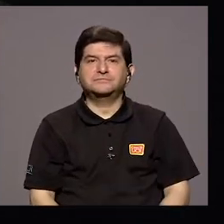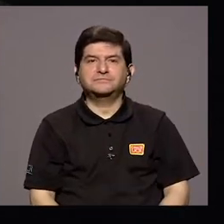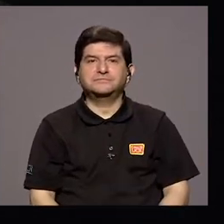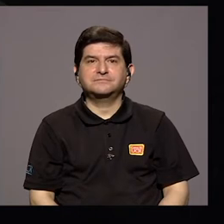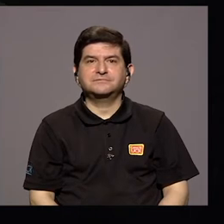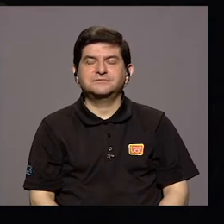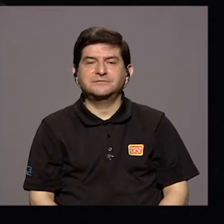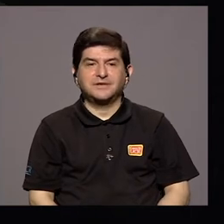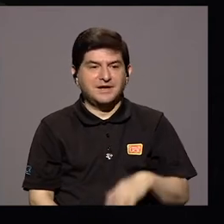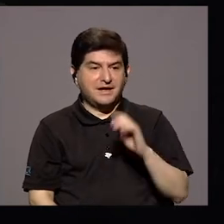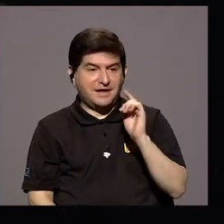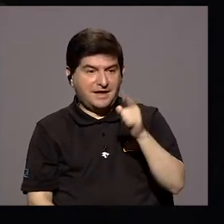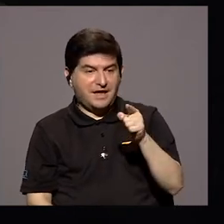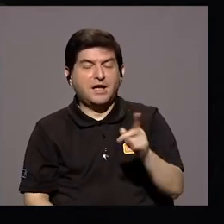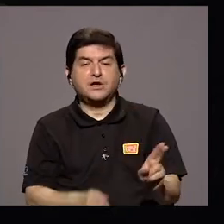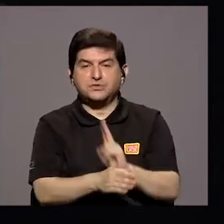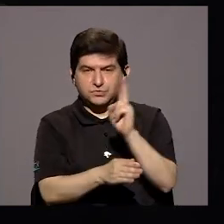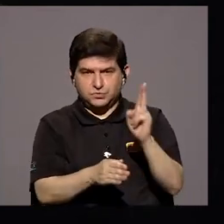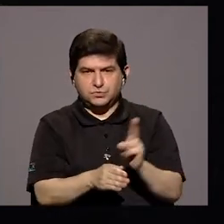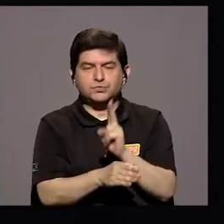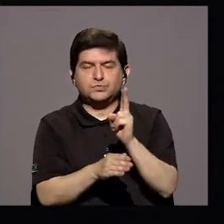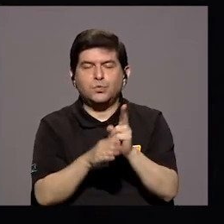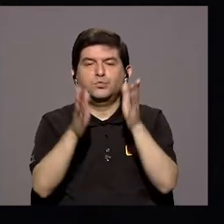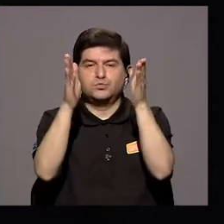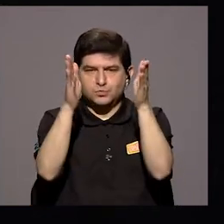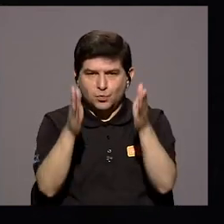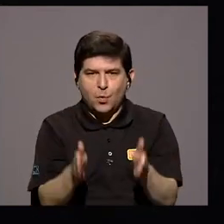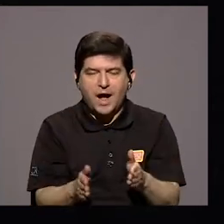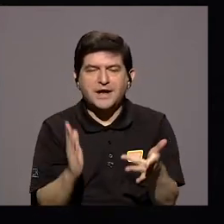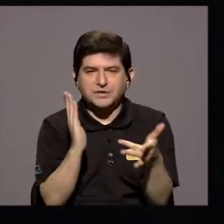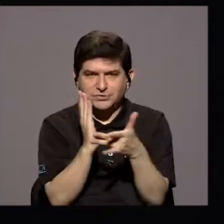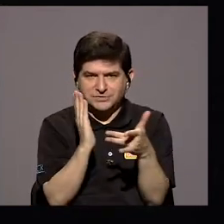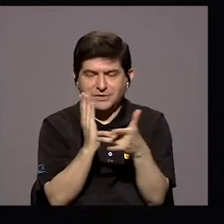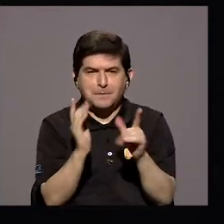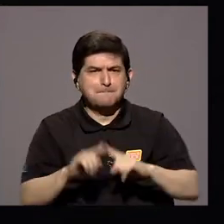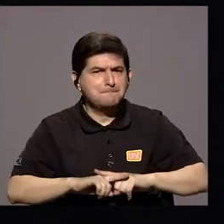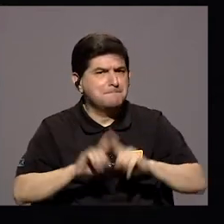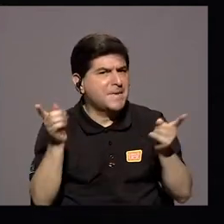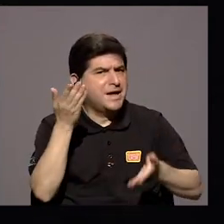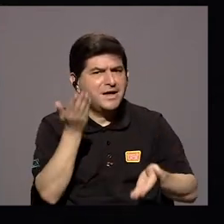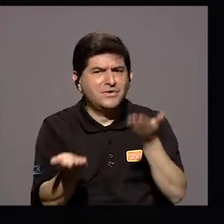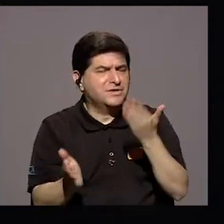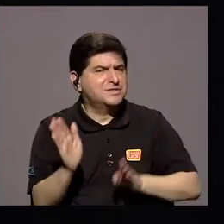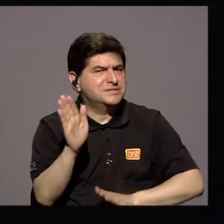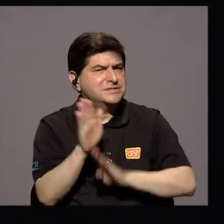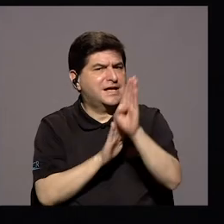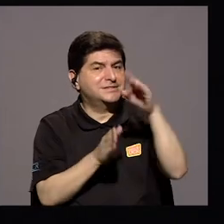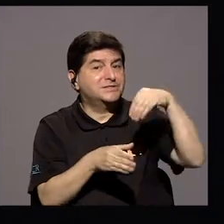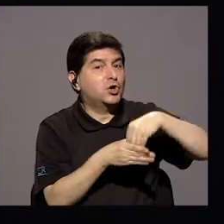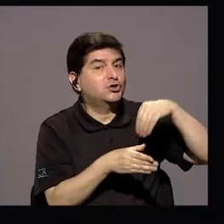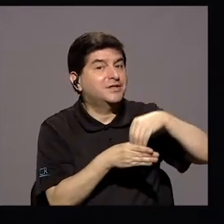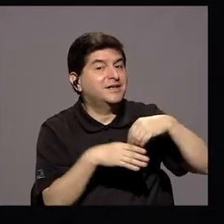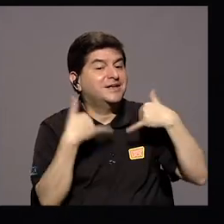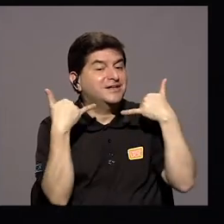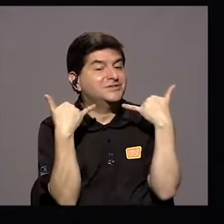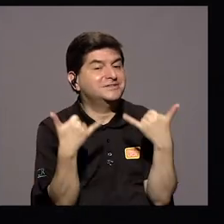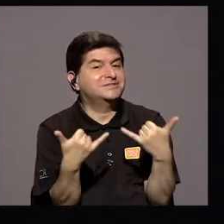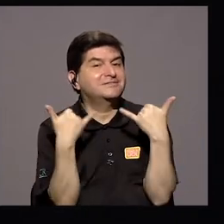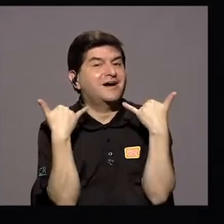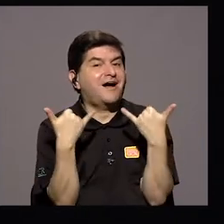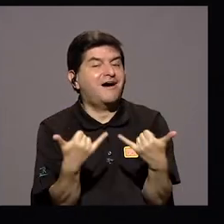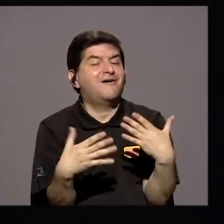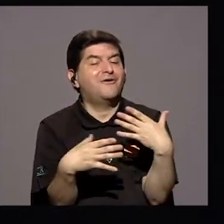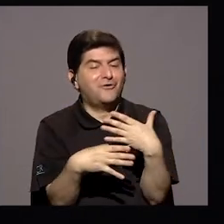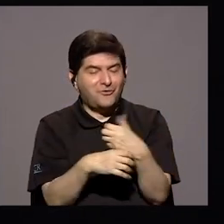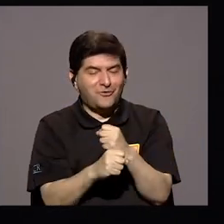ha sido una usuaria De la tecnología Pero a mejor no había desarrollado contenidos Como ahora ha